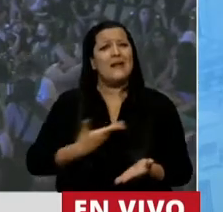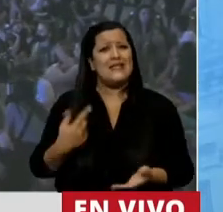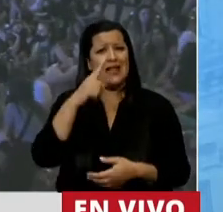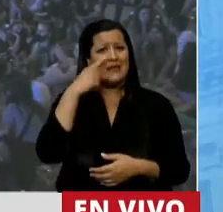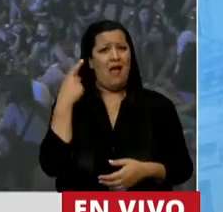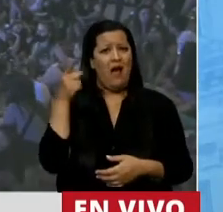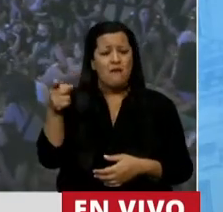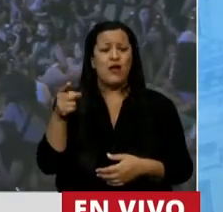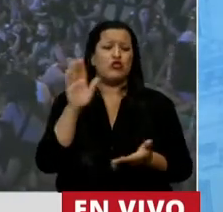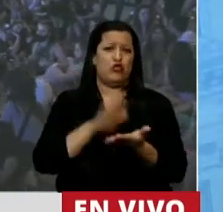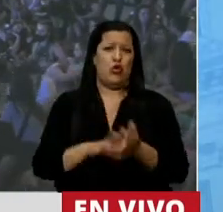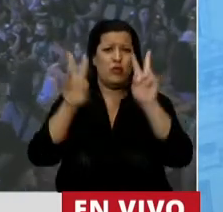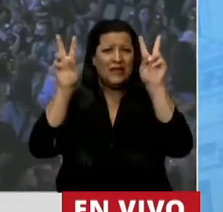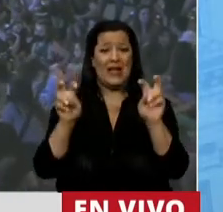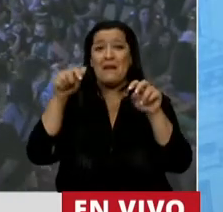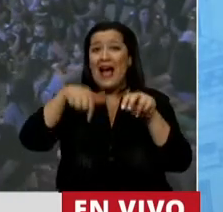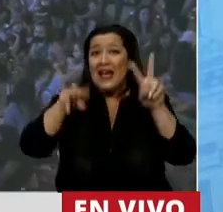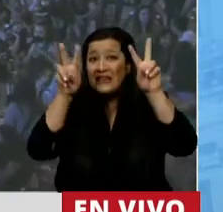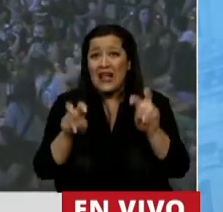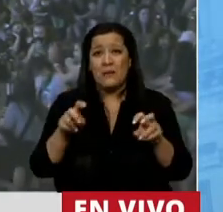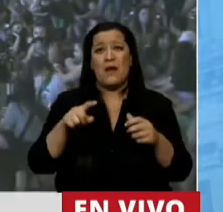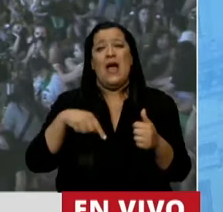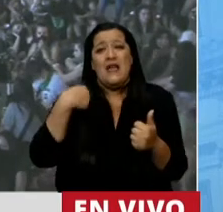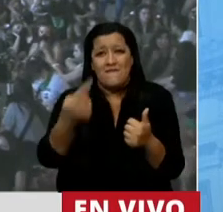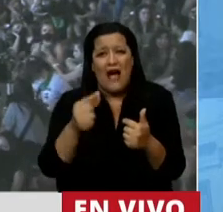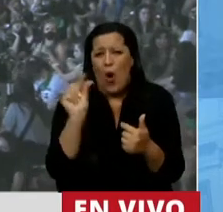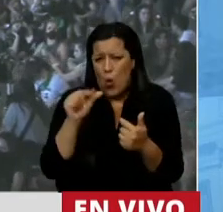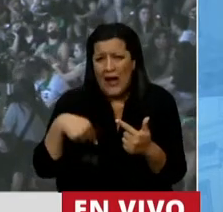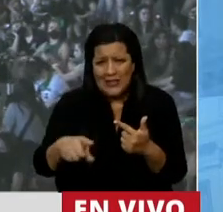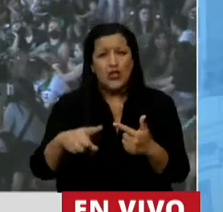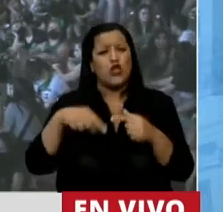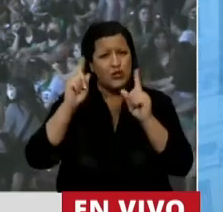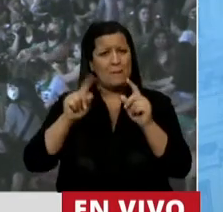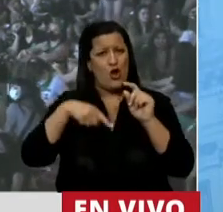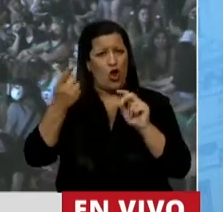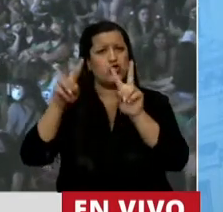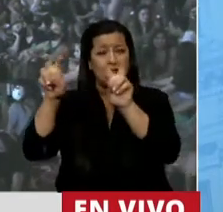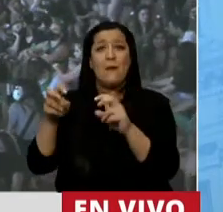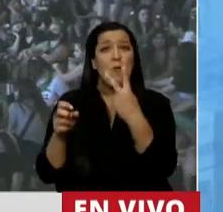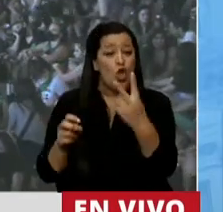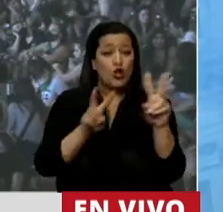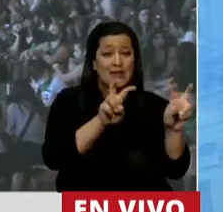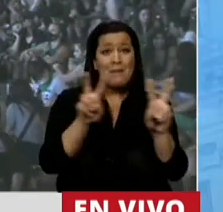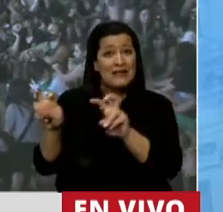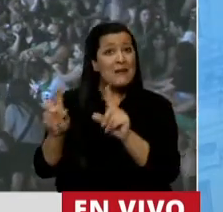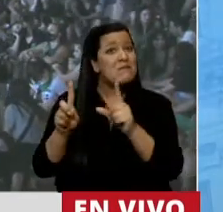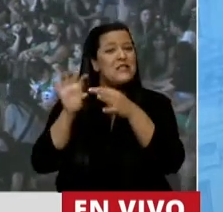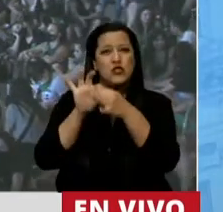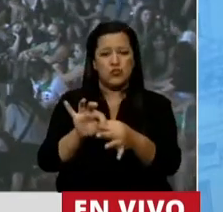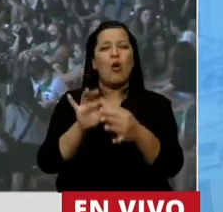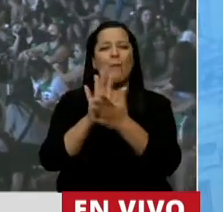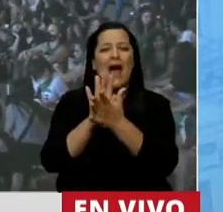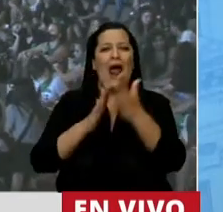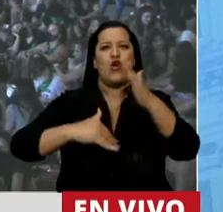alrededor de este tema. De este tema y del tema que vamos a discutir dentro de un rato, porque ambos responden a la misma lógica de